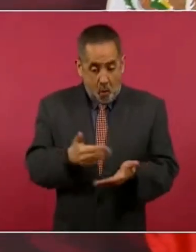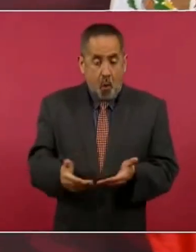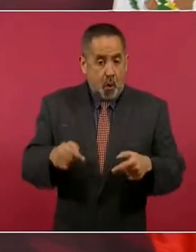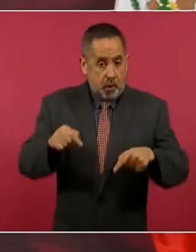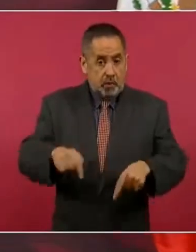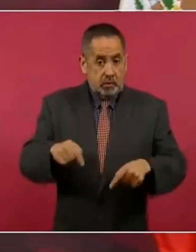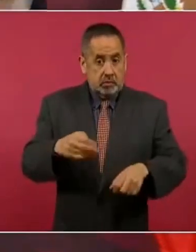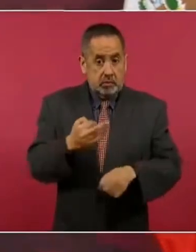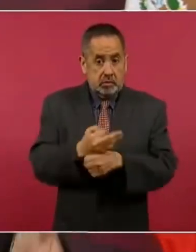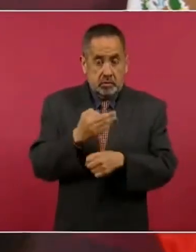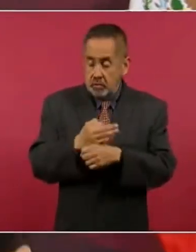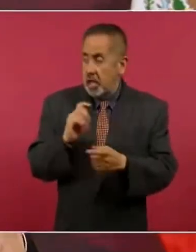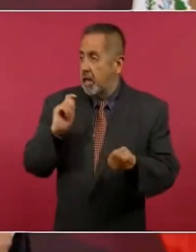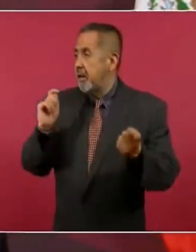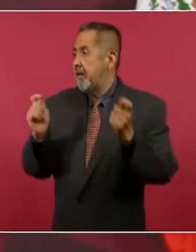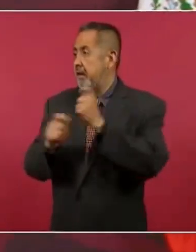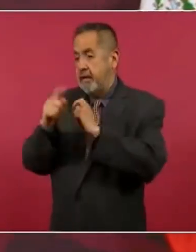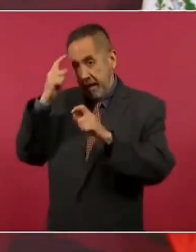que viene el cambio